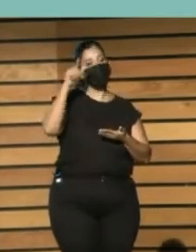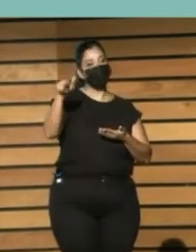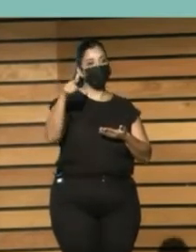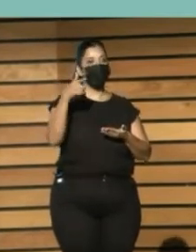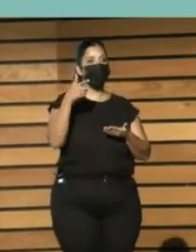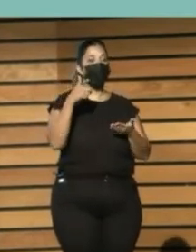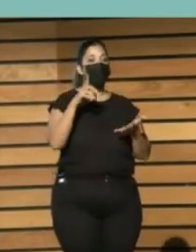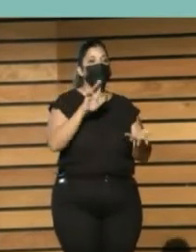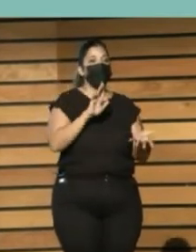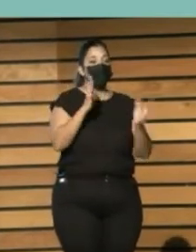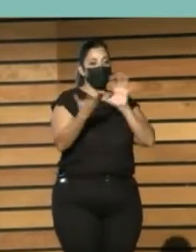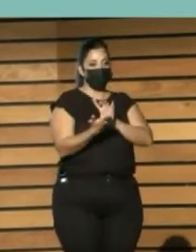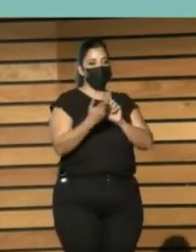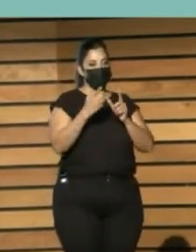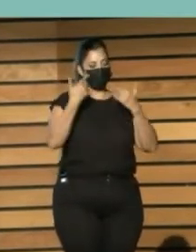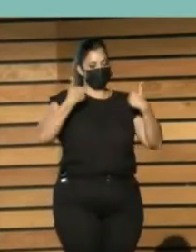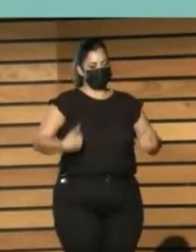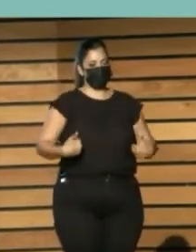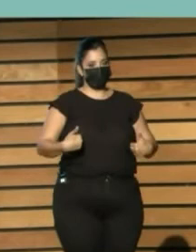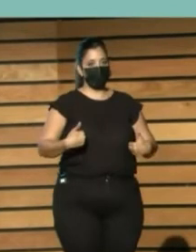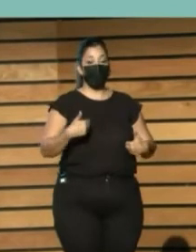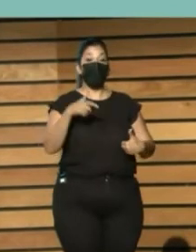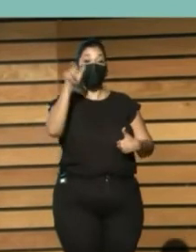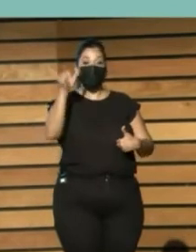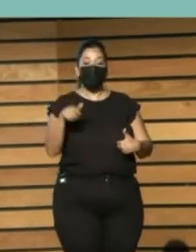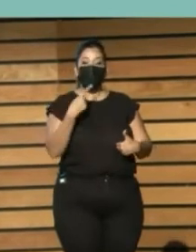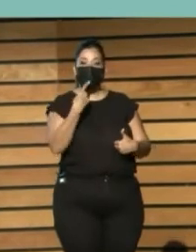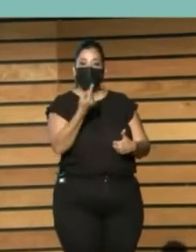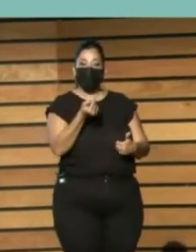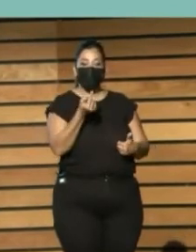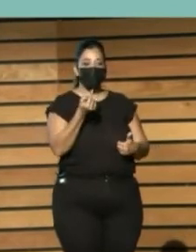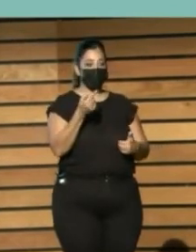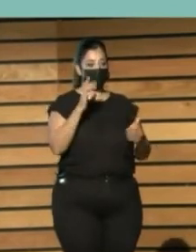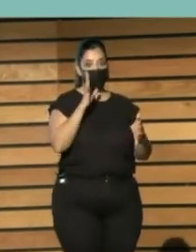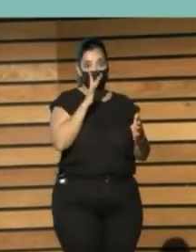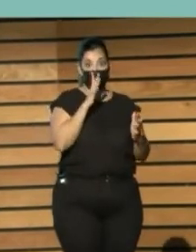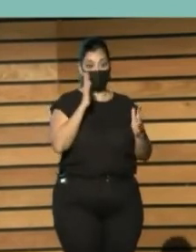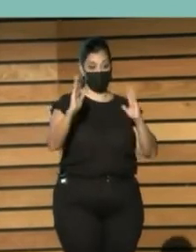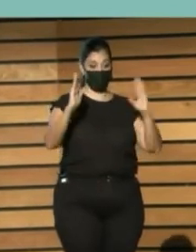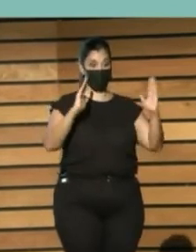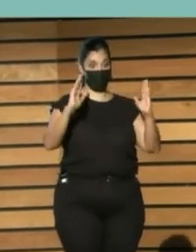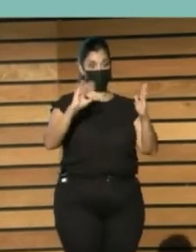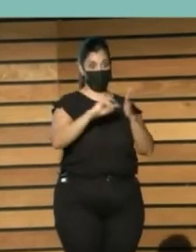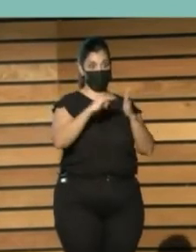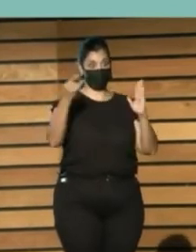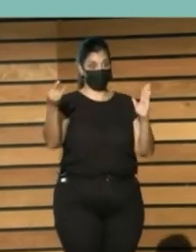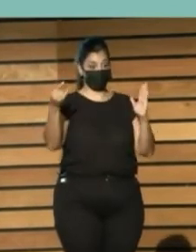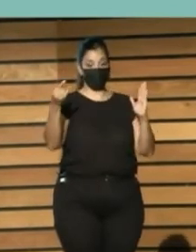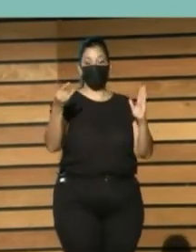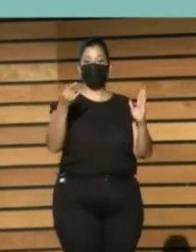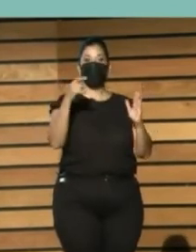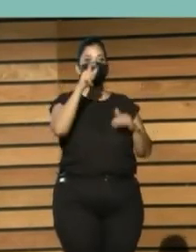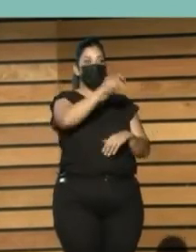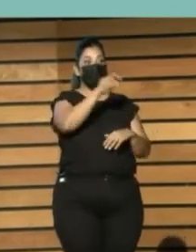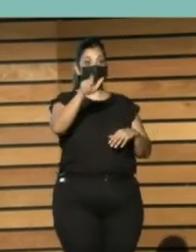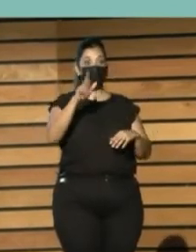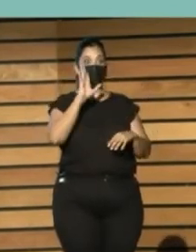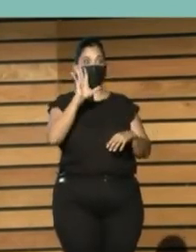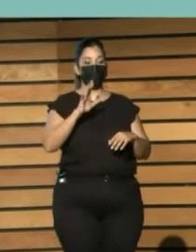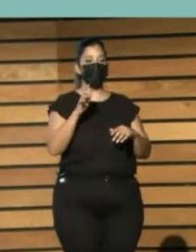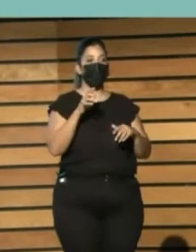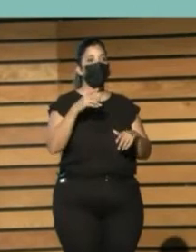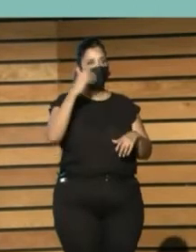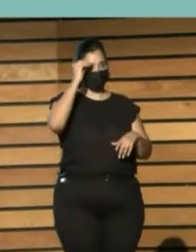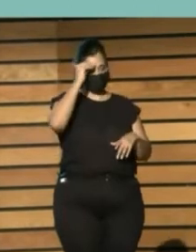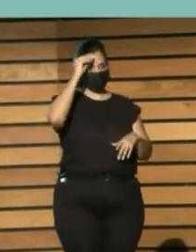Una de sus frases Dice que En la sociedad De la información En vez de que Las personas Sepan cada vez más